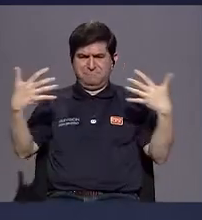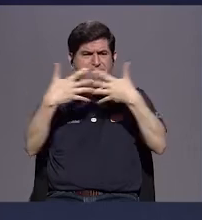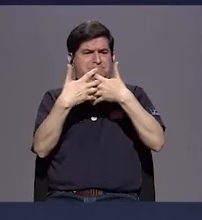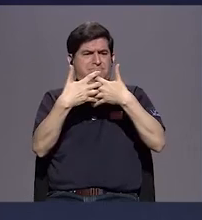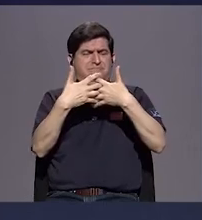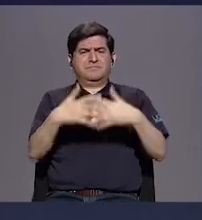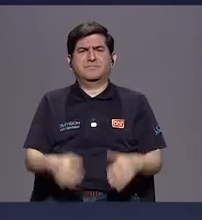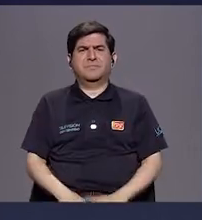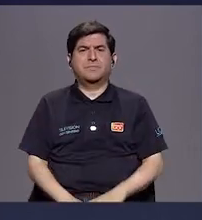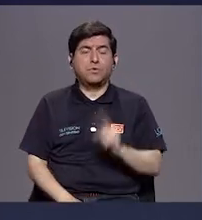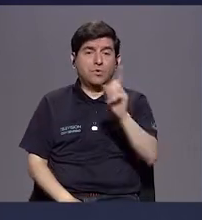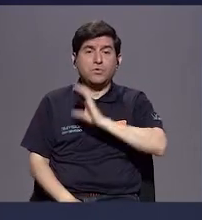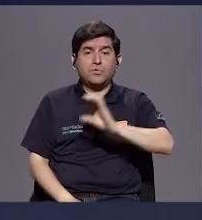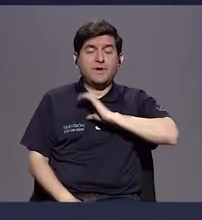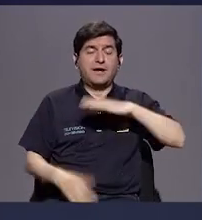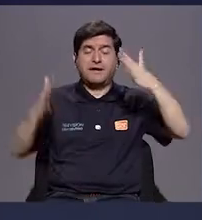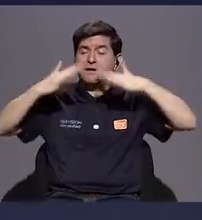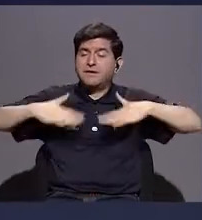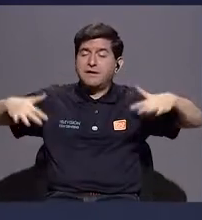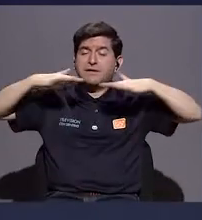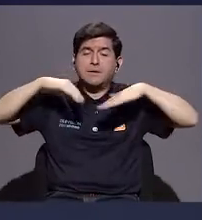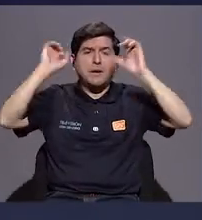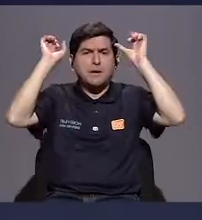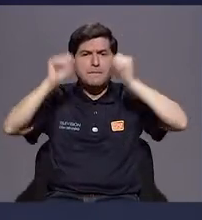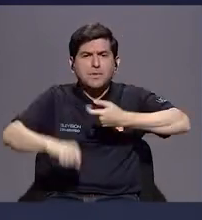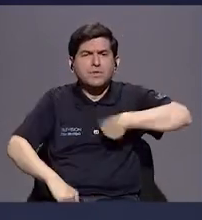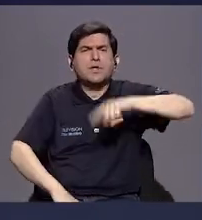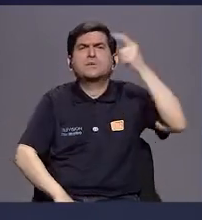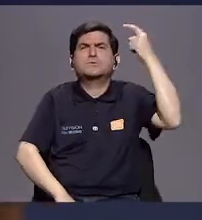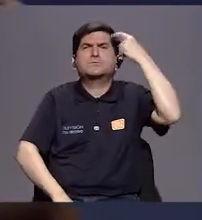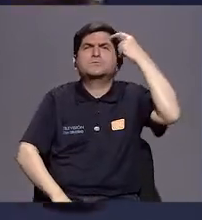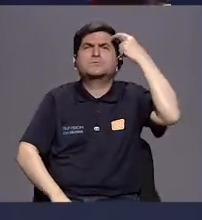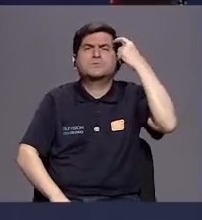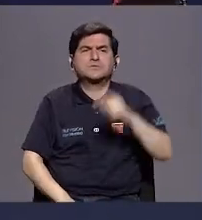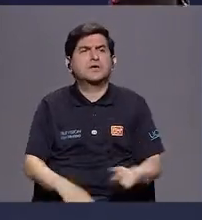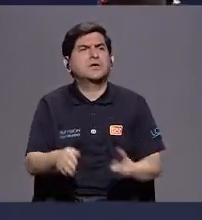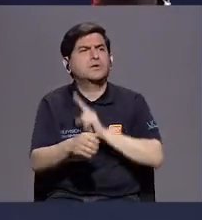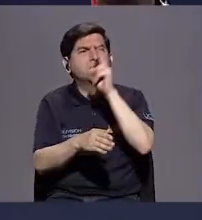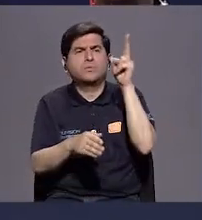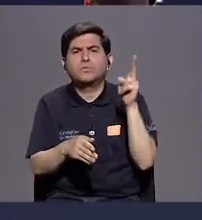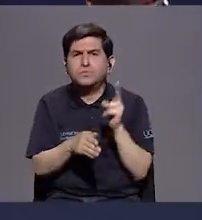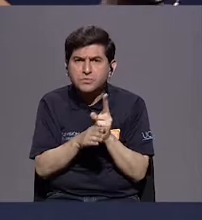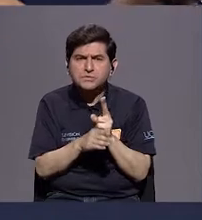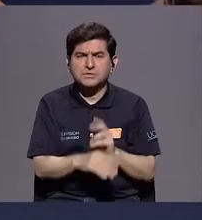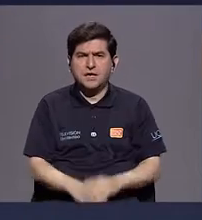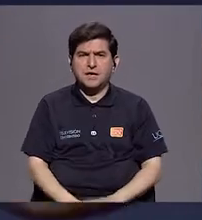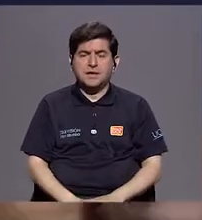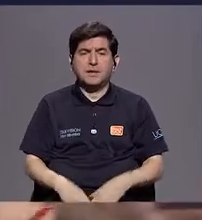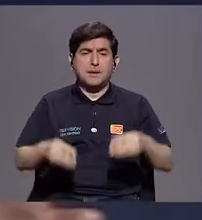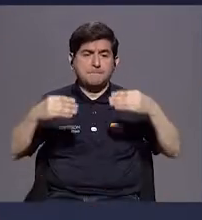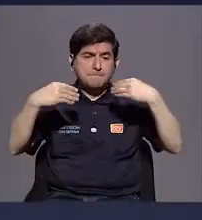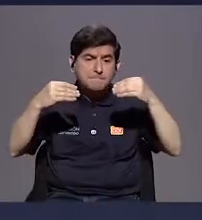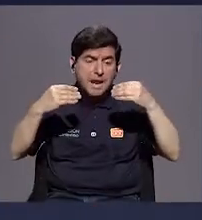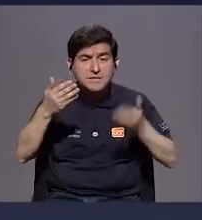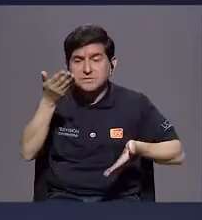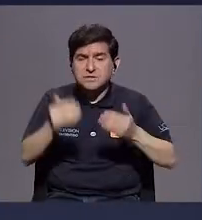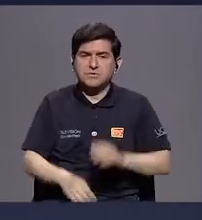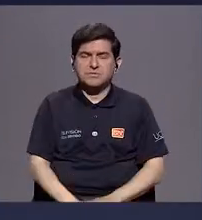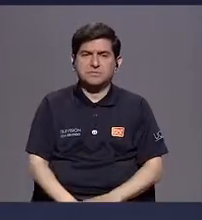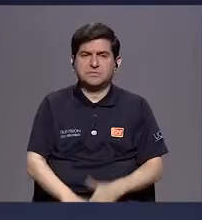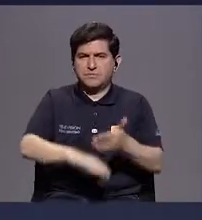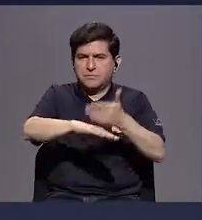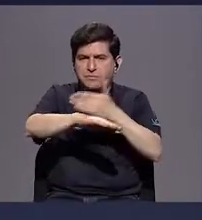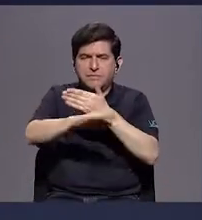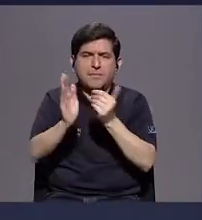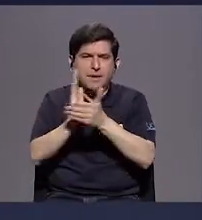un aspecto ambiental, podríamos estar pensando en utilizar plásticos y eso para mejorar